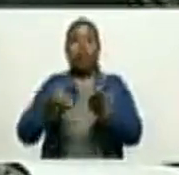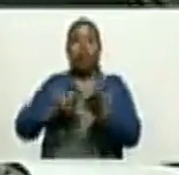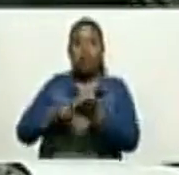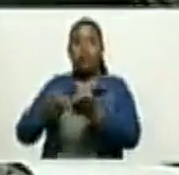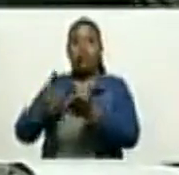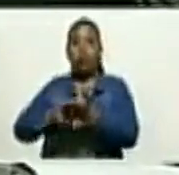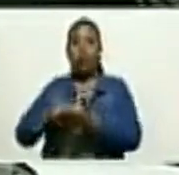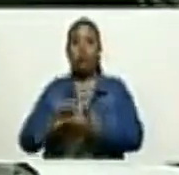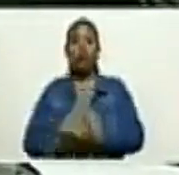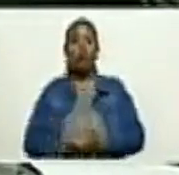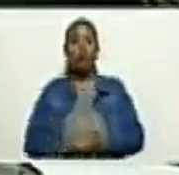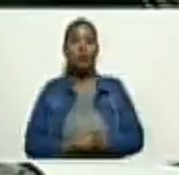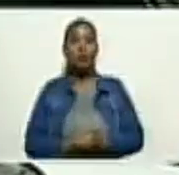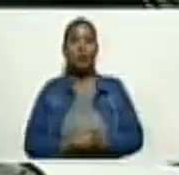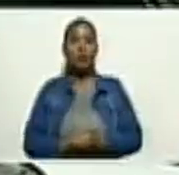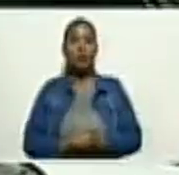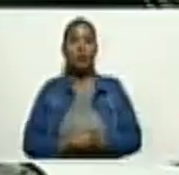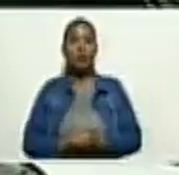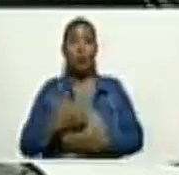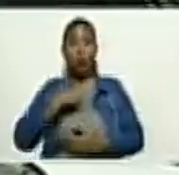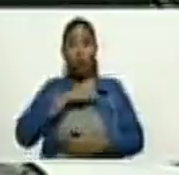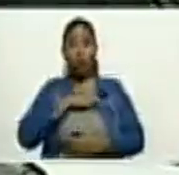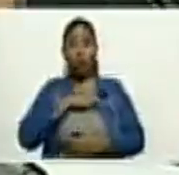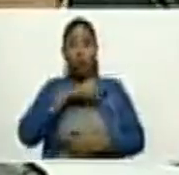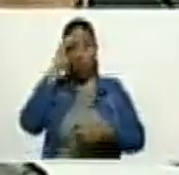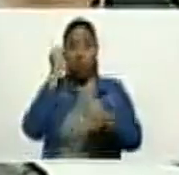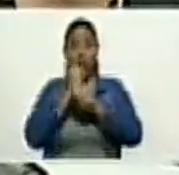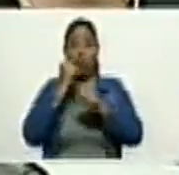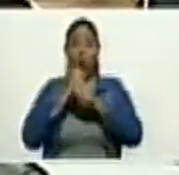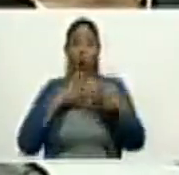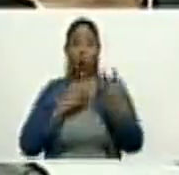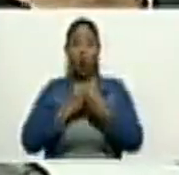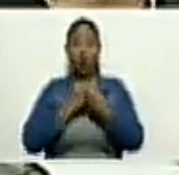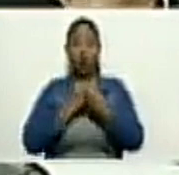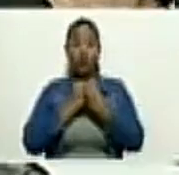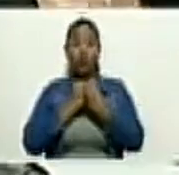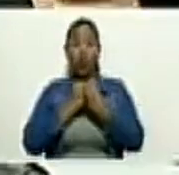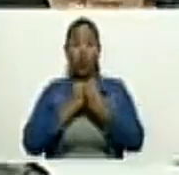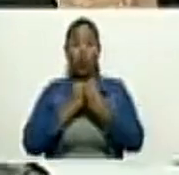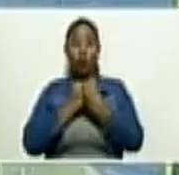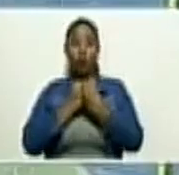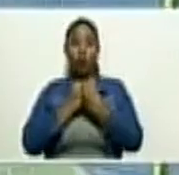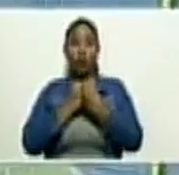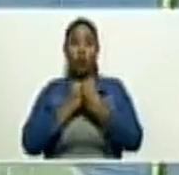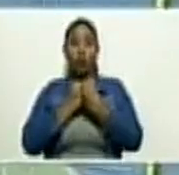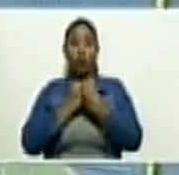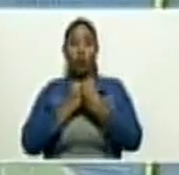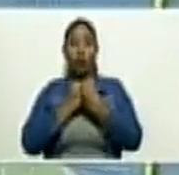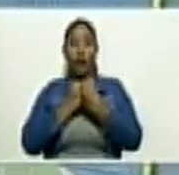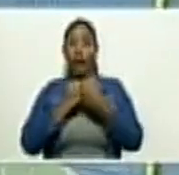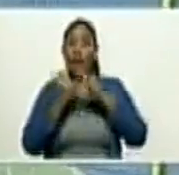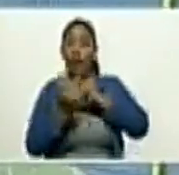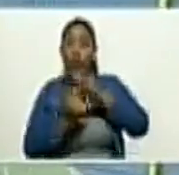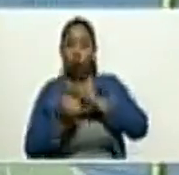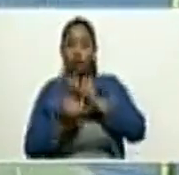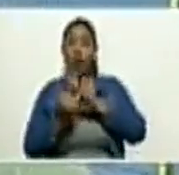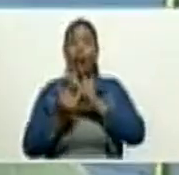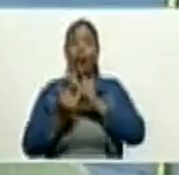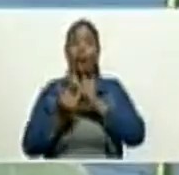los pronósticos. Hemos trabajado junto con las organizaciones comunales,